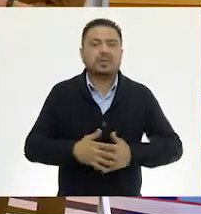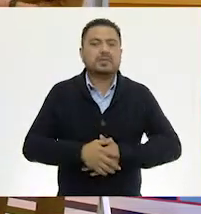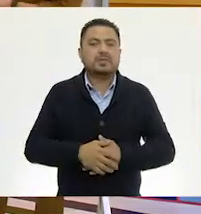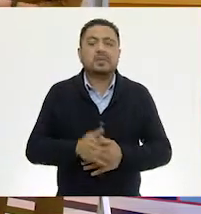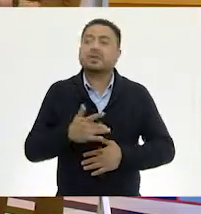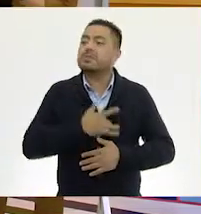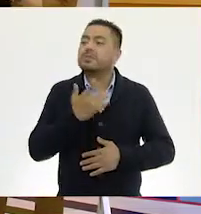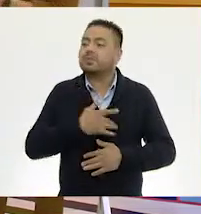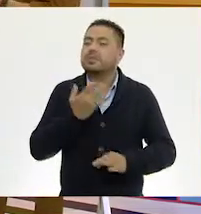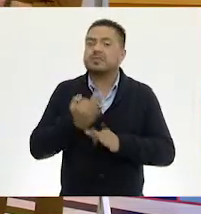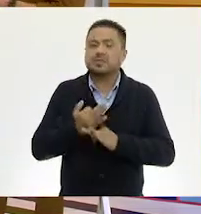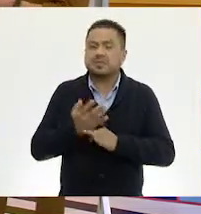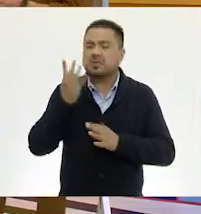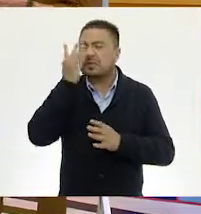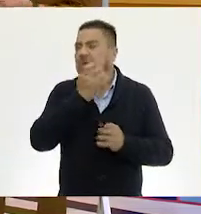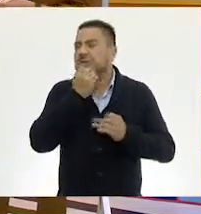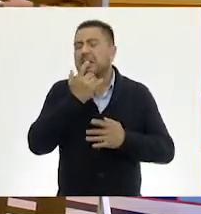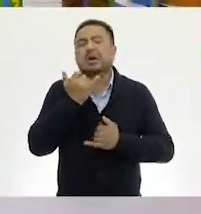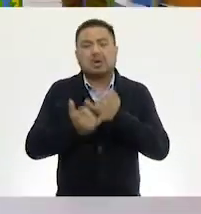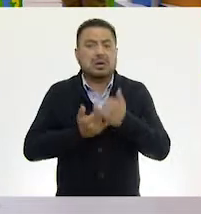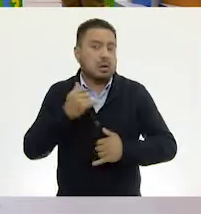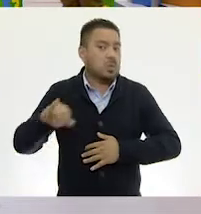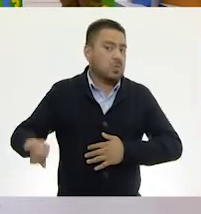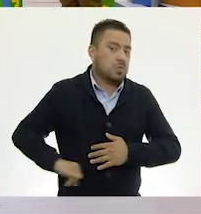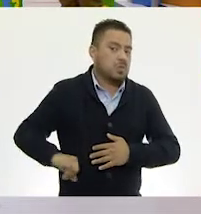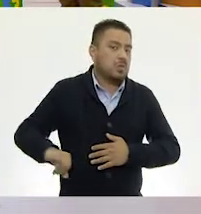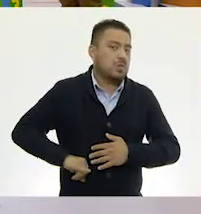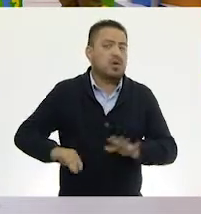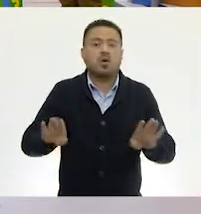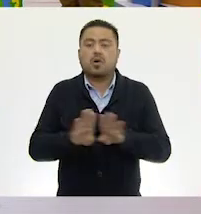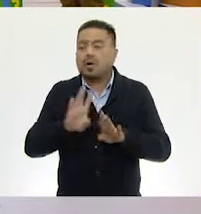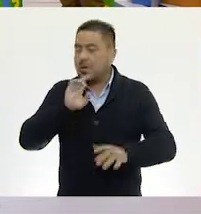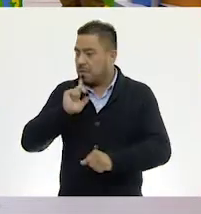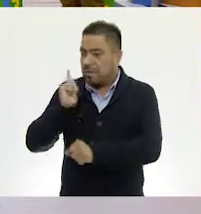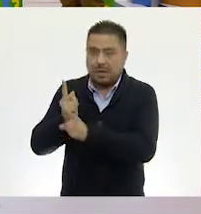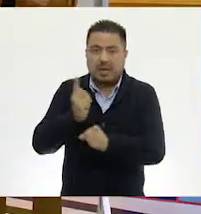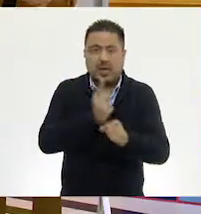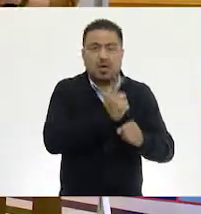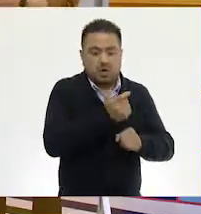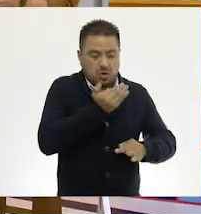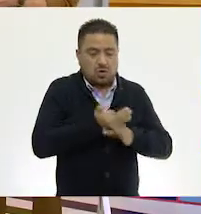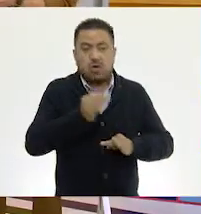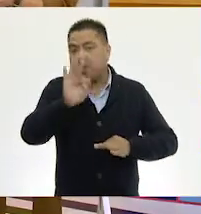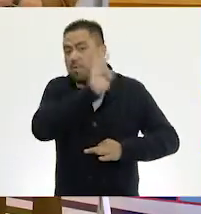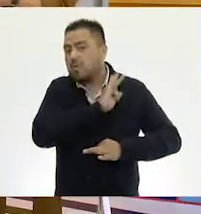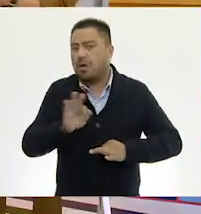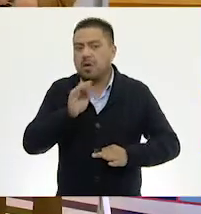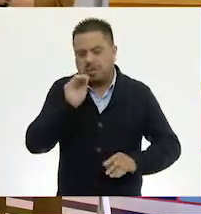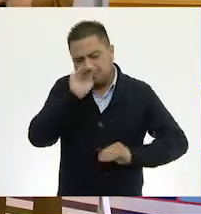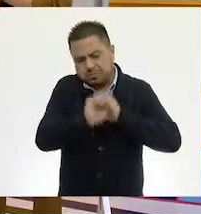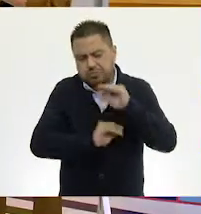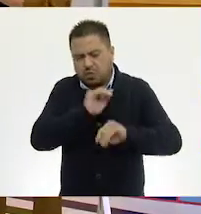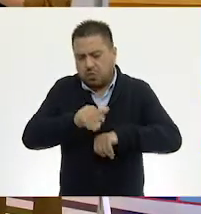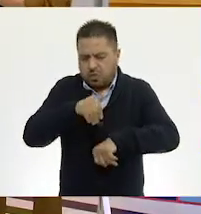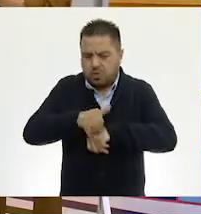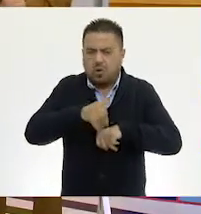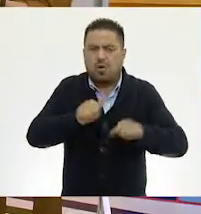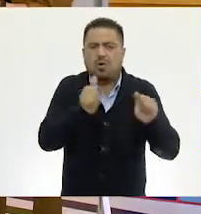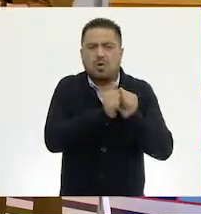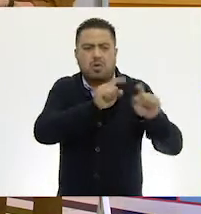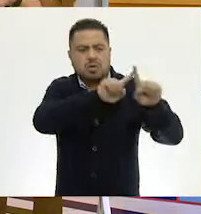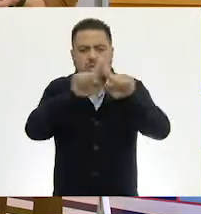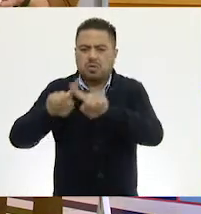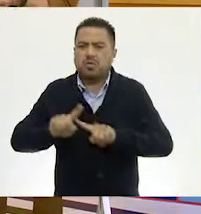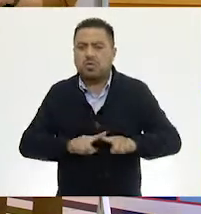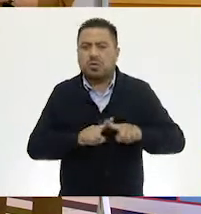¿Qué te pareció? Está muy bonito el juego, muy interesante. Y como pudimos ver, podemos armar cifras con diferentes